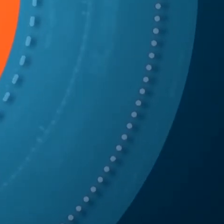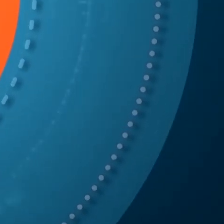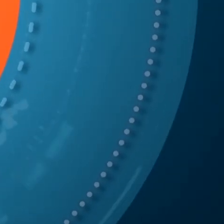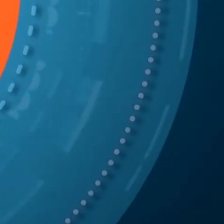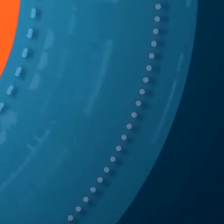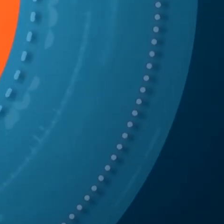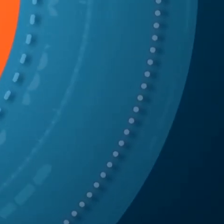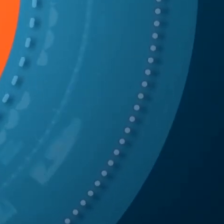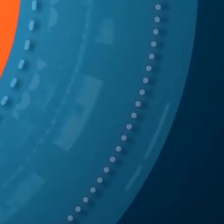no Secretaría no